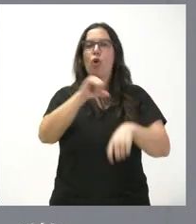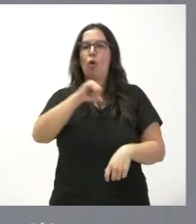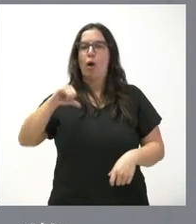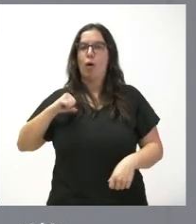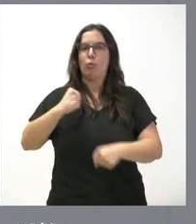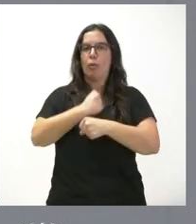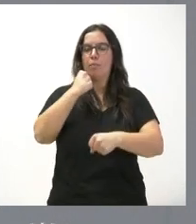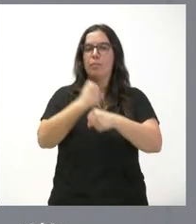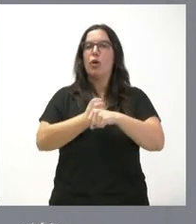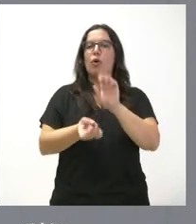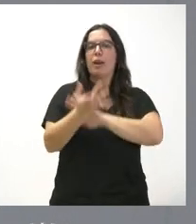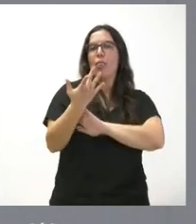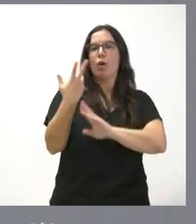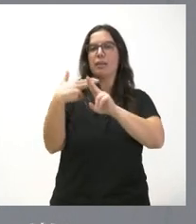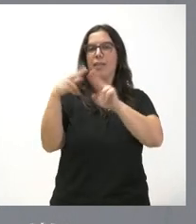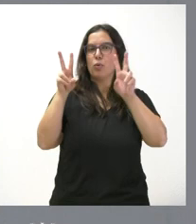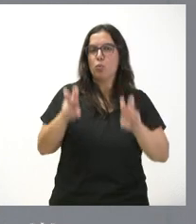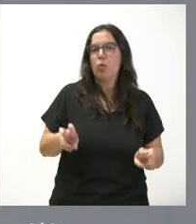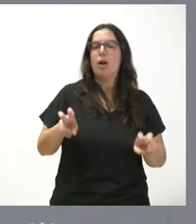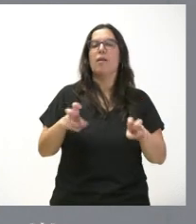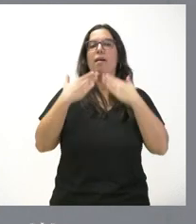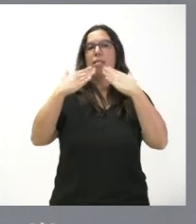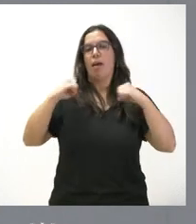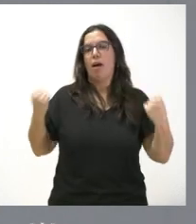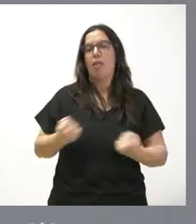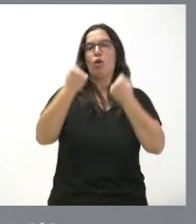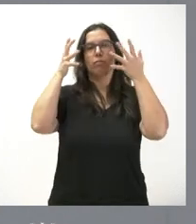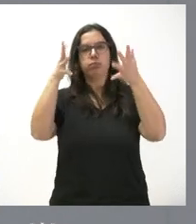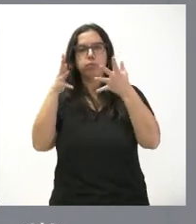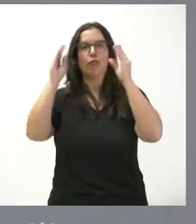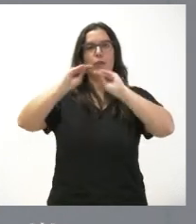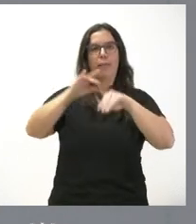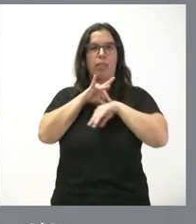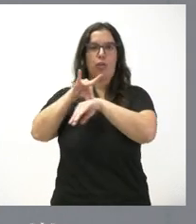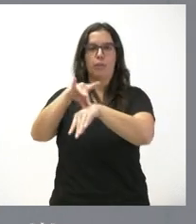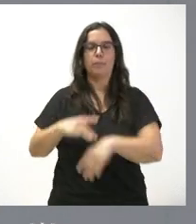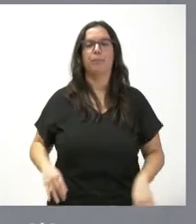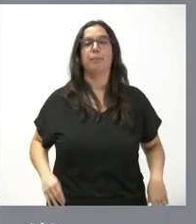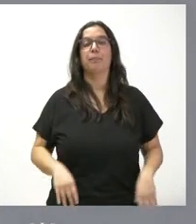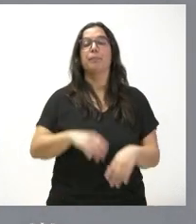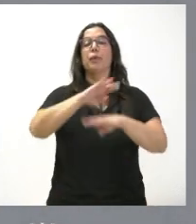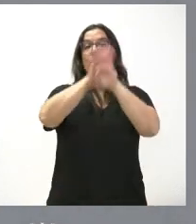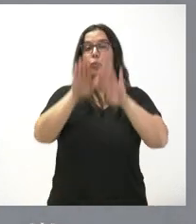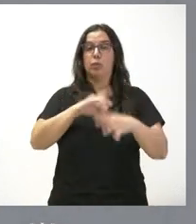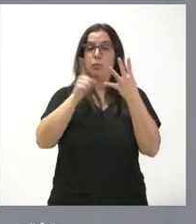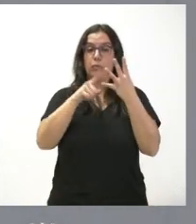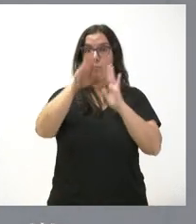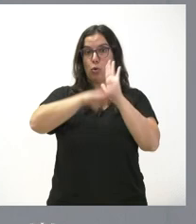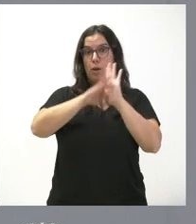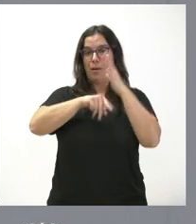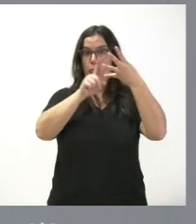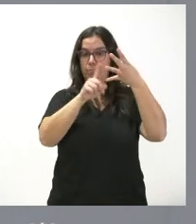en marcha nuevas actividades empresariales a través de acciones de asesoramiento y formación. Y, finalmente, un cuarto programa